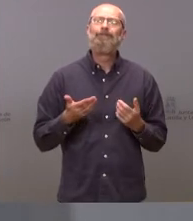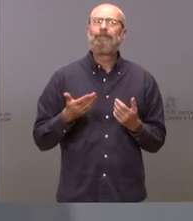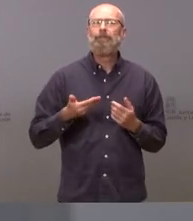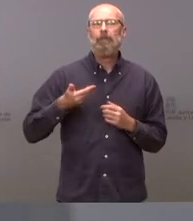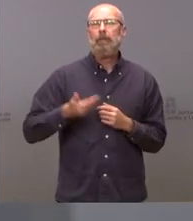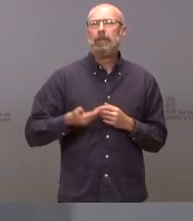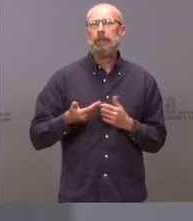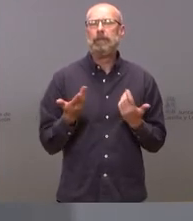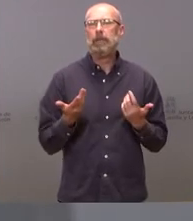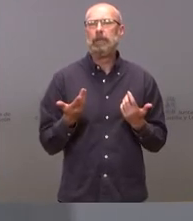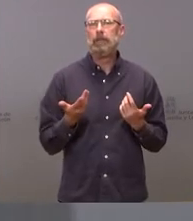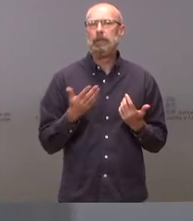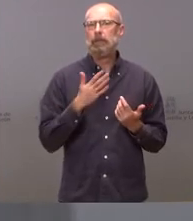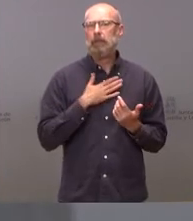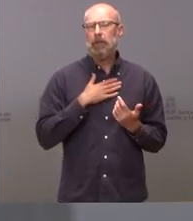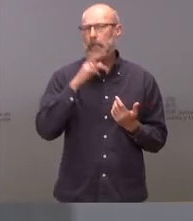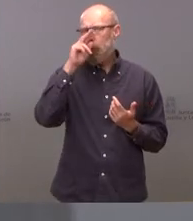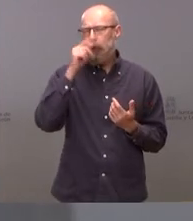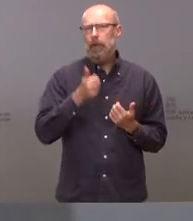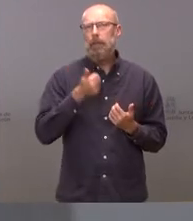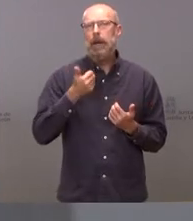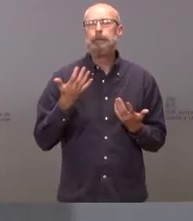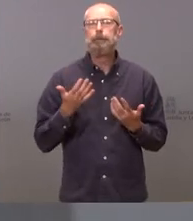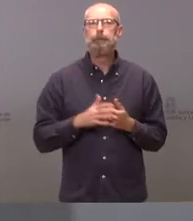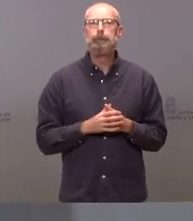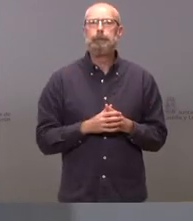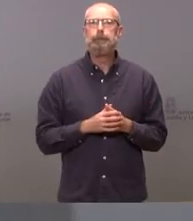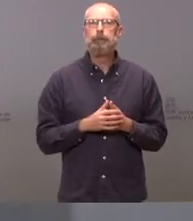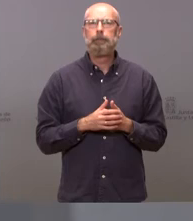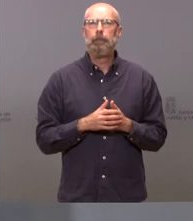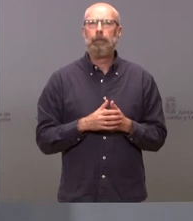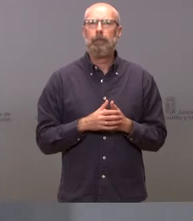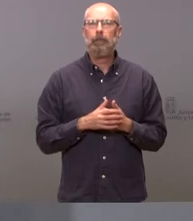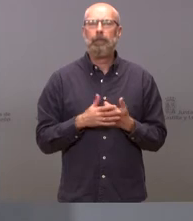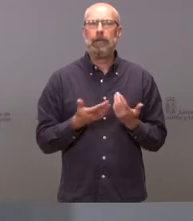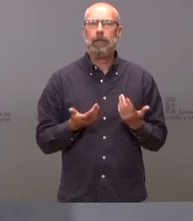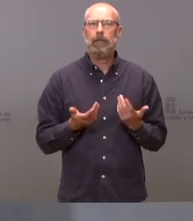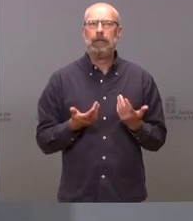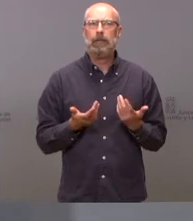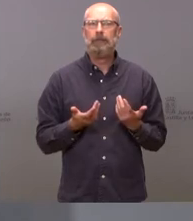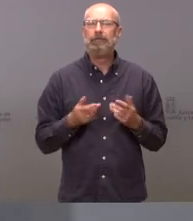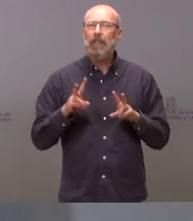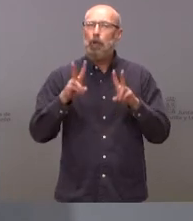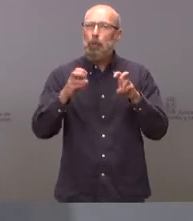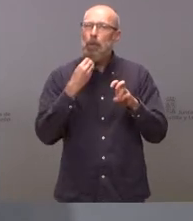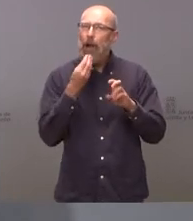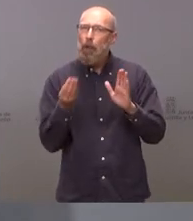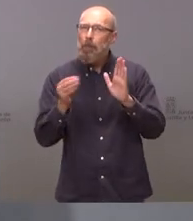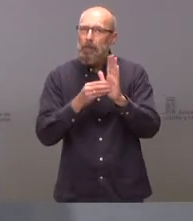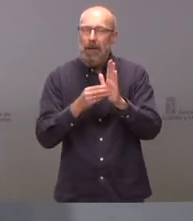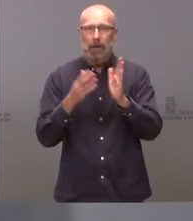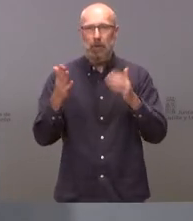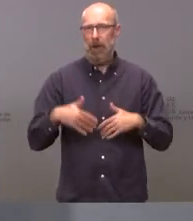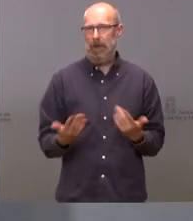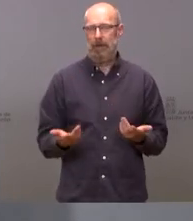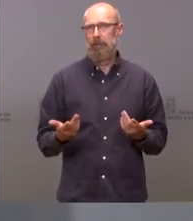nuestra nuestra preocupación es que no hay nada nada nuevo bajo el sol lo único